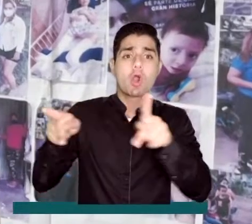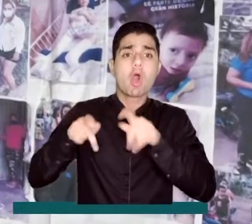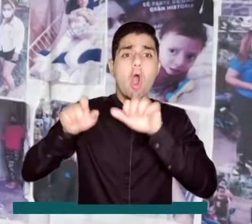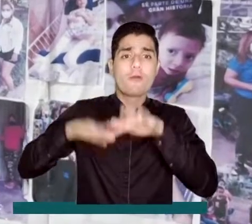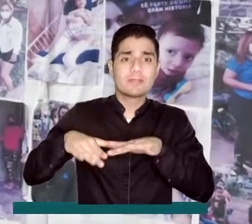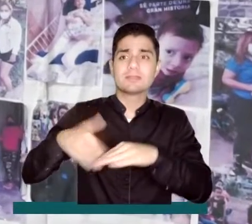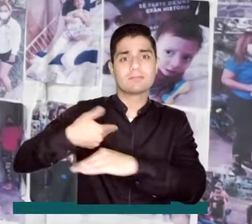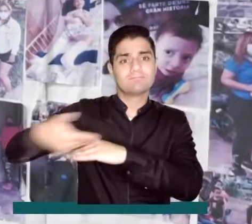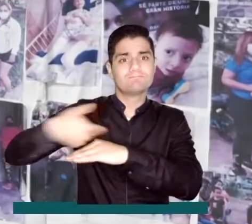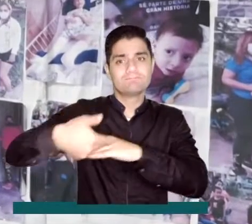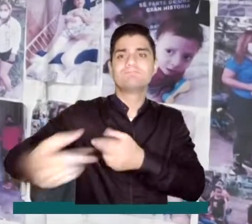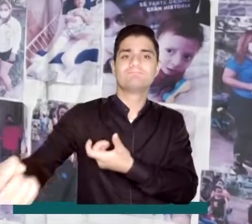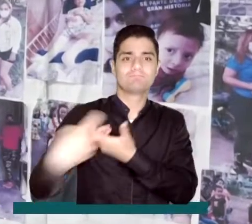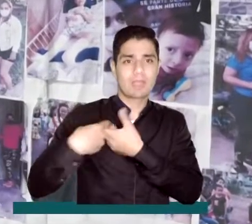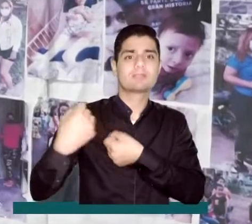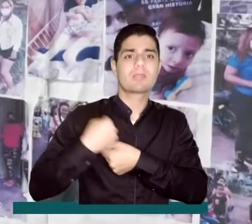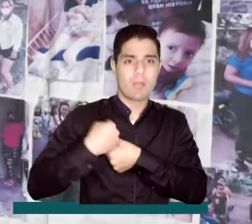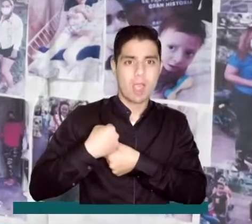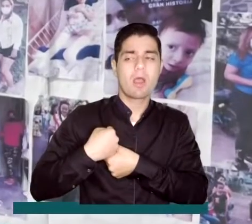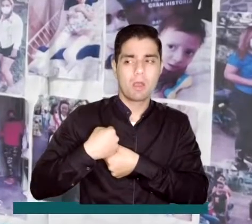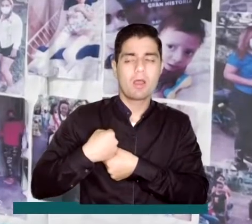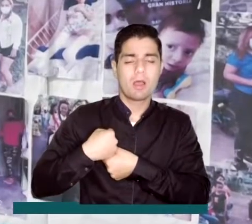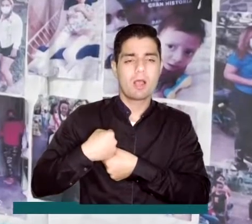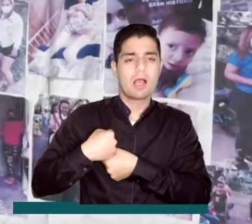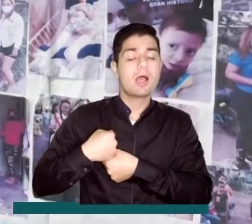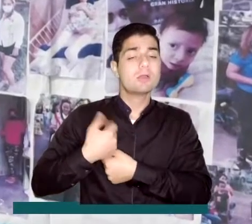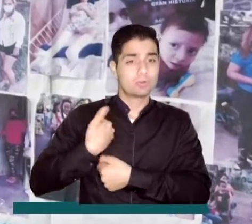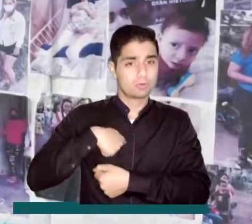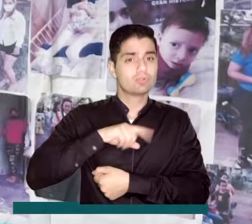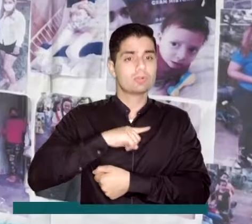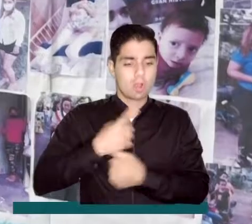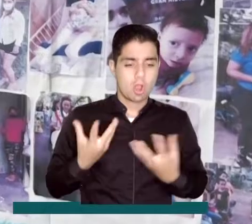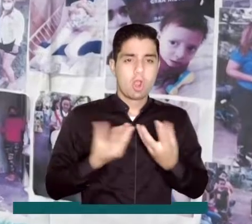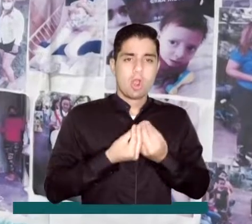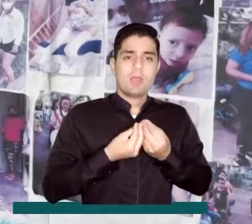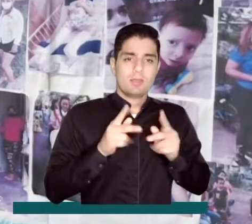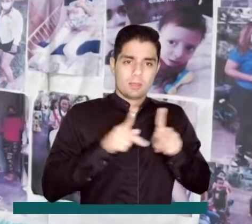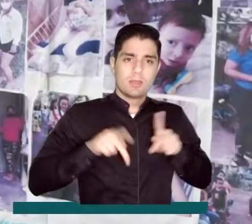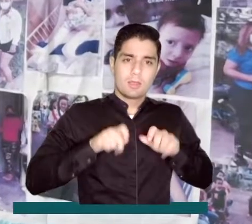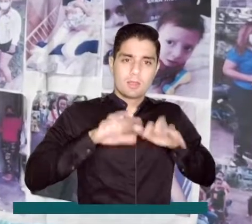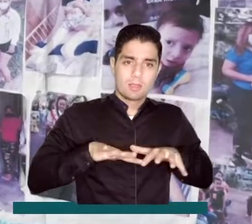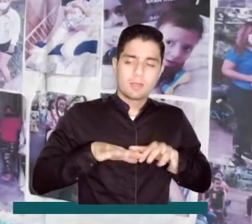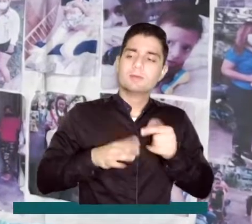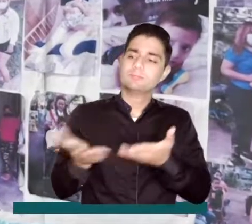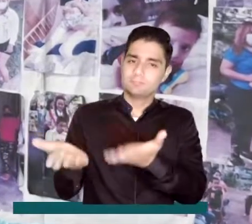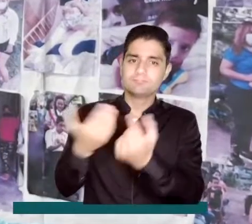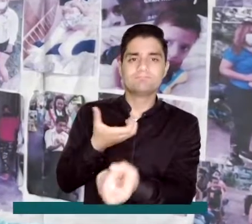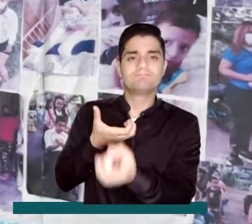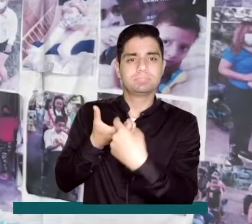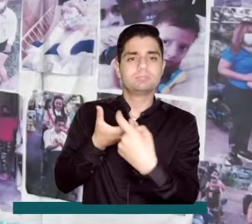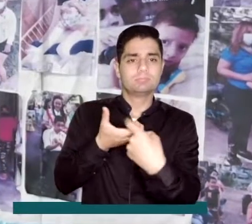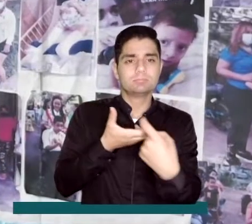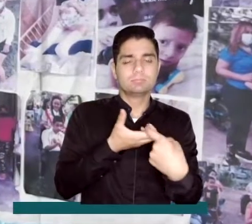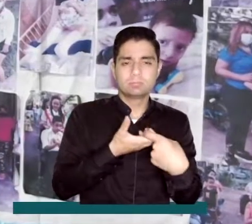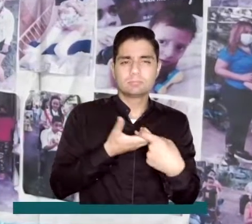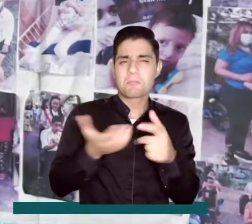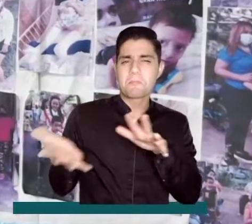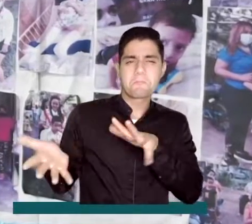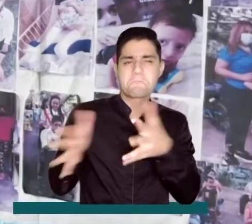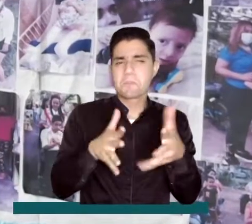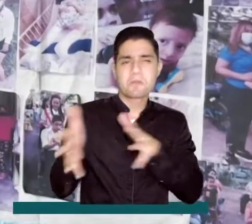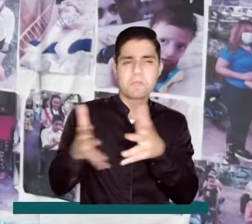solicitudes para vinculación laboral, donde pues desde el despacho en adelante hemos logrado vincular